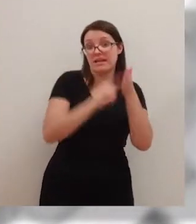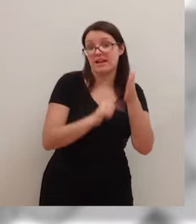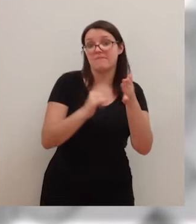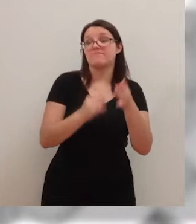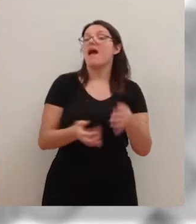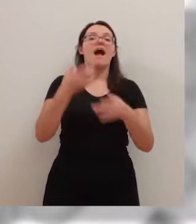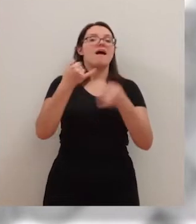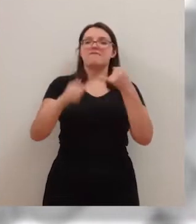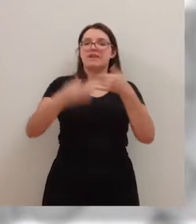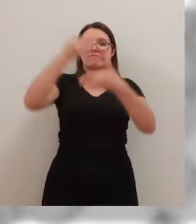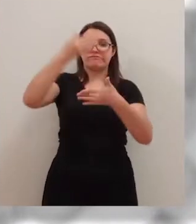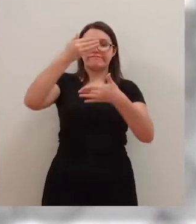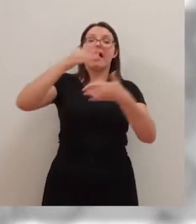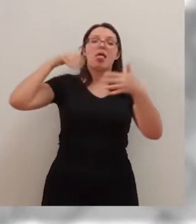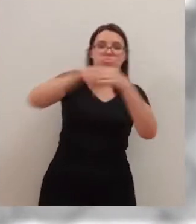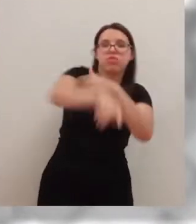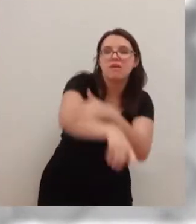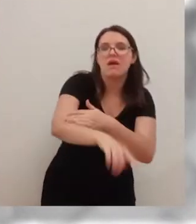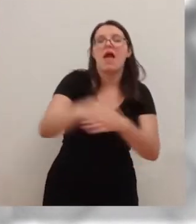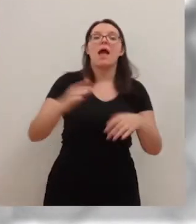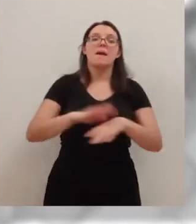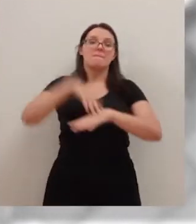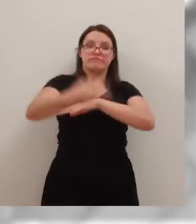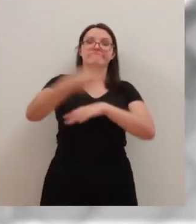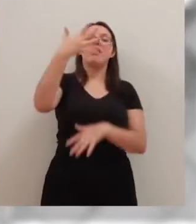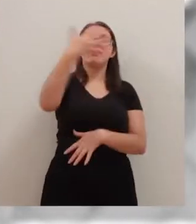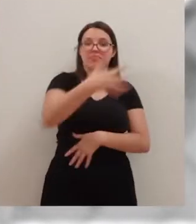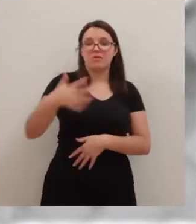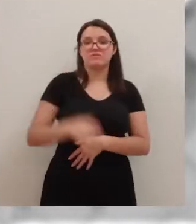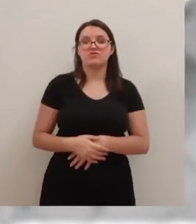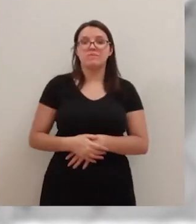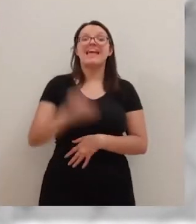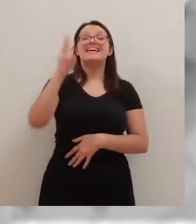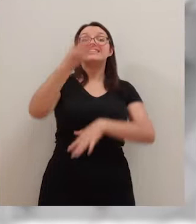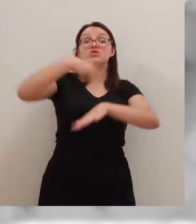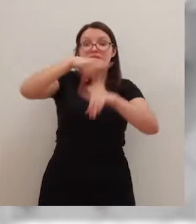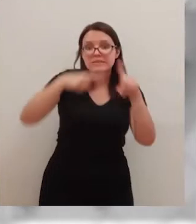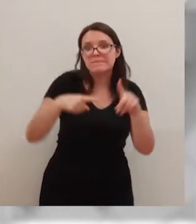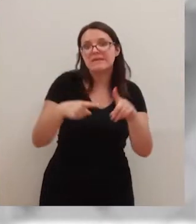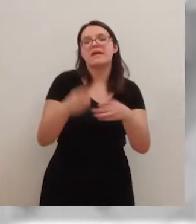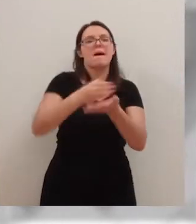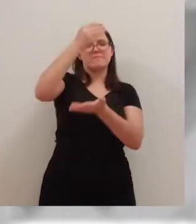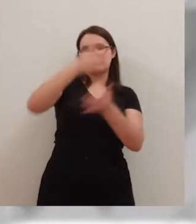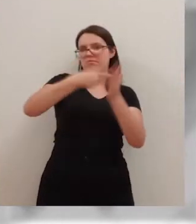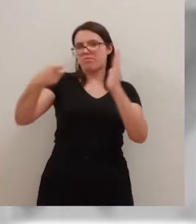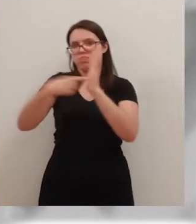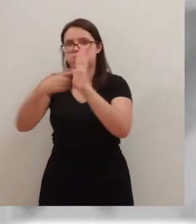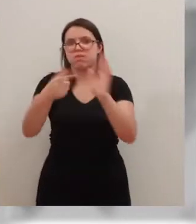atravesara la pared y cayera al patio. Durante tres horas y media hubo que desalojar todo el inmueble.